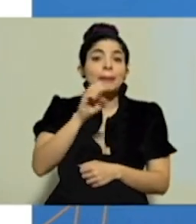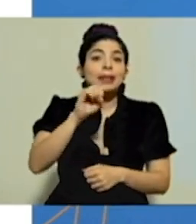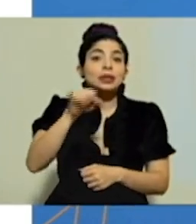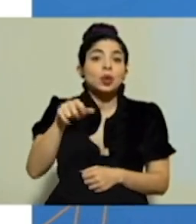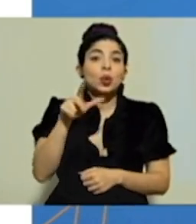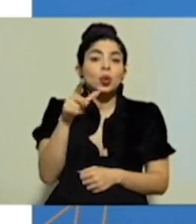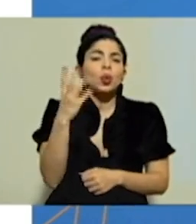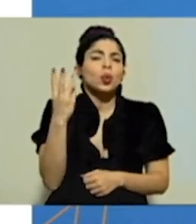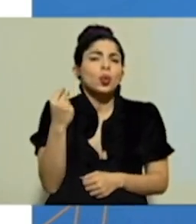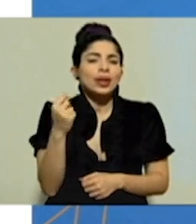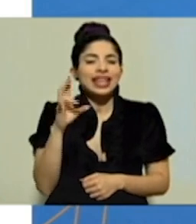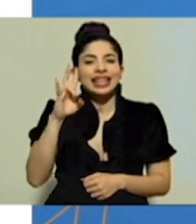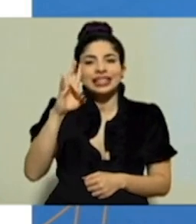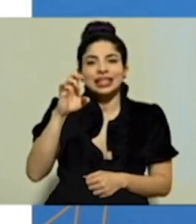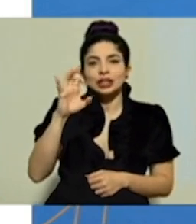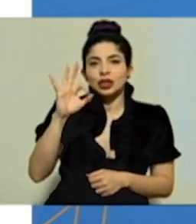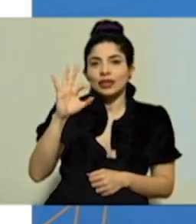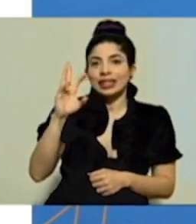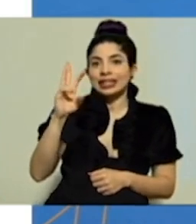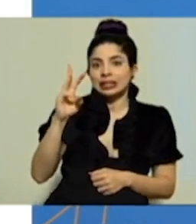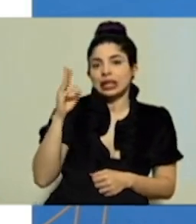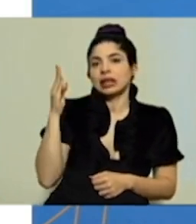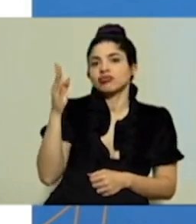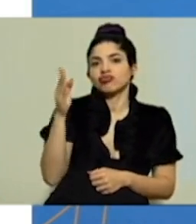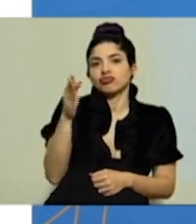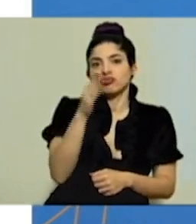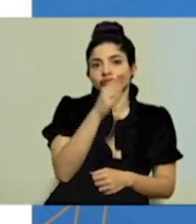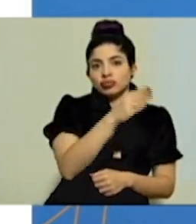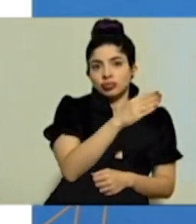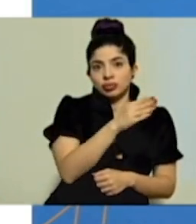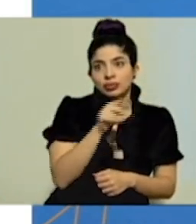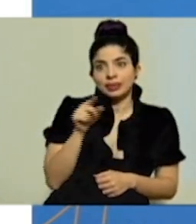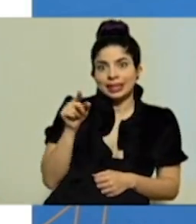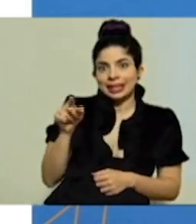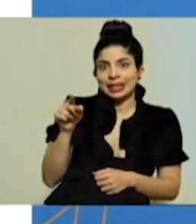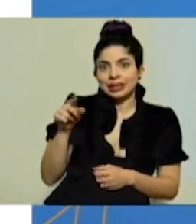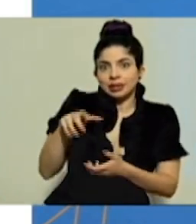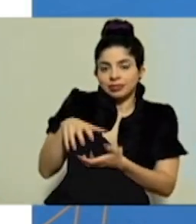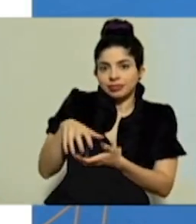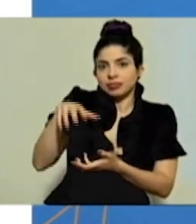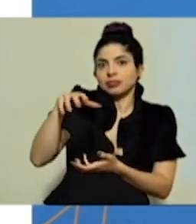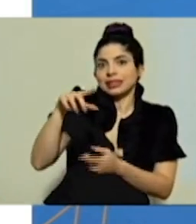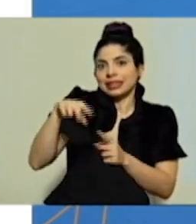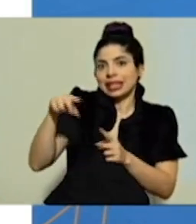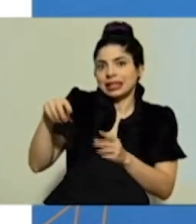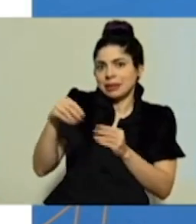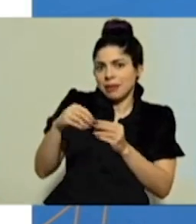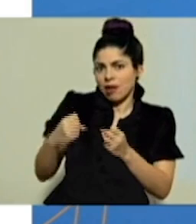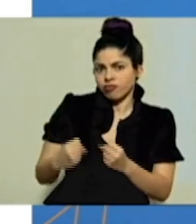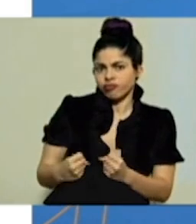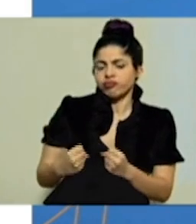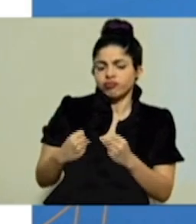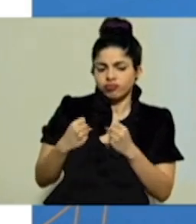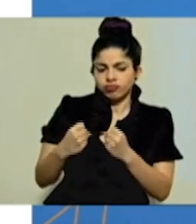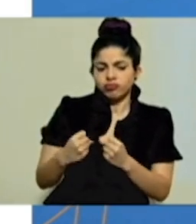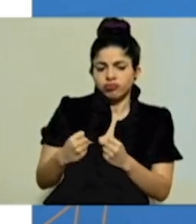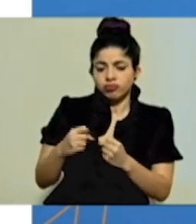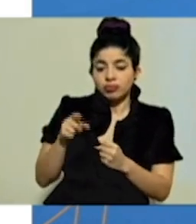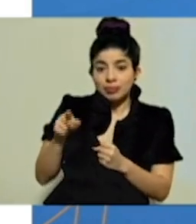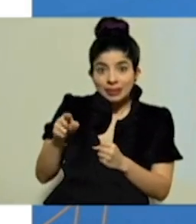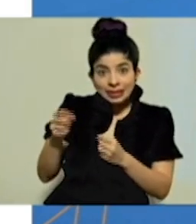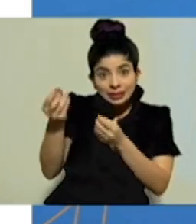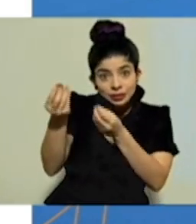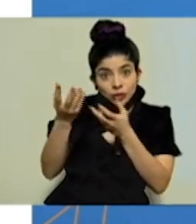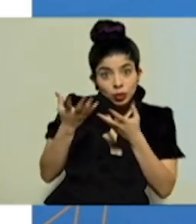de julio, 796 inspecciones. Ya es un dato estadístico mucho más robusto. En este